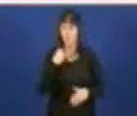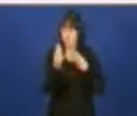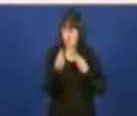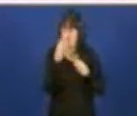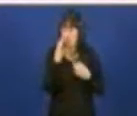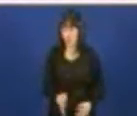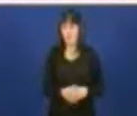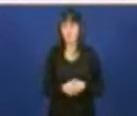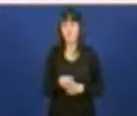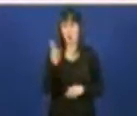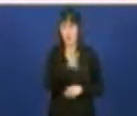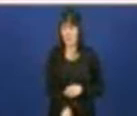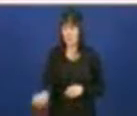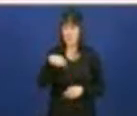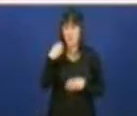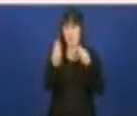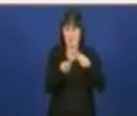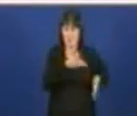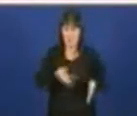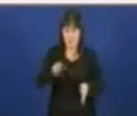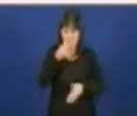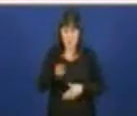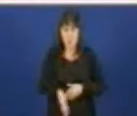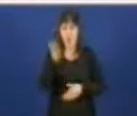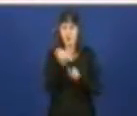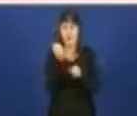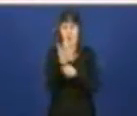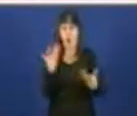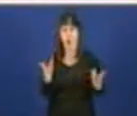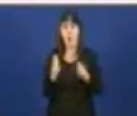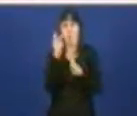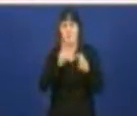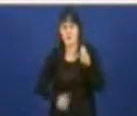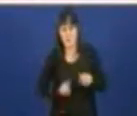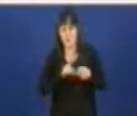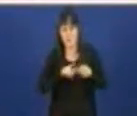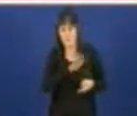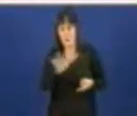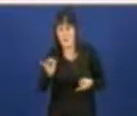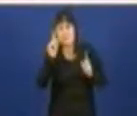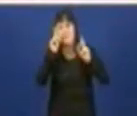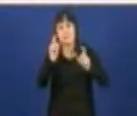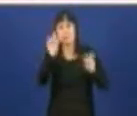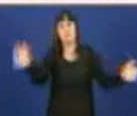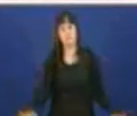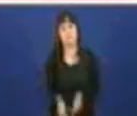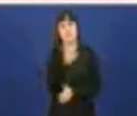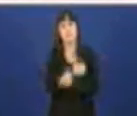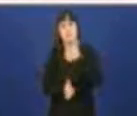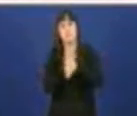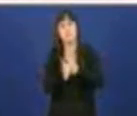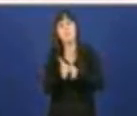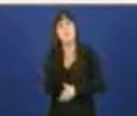volvo ya repetir que estamos no bocamiño traballando cos profesionales e intentando potenciar a priorización das patologías.